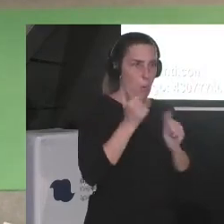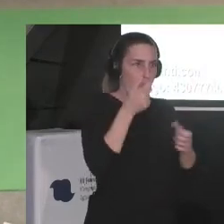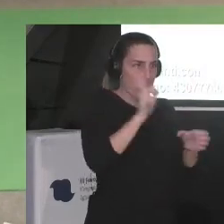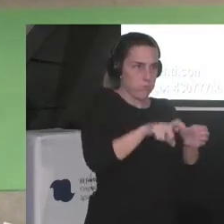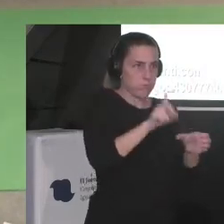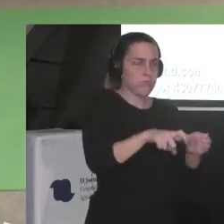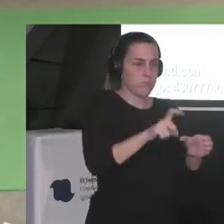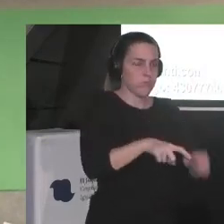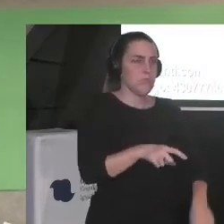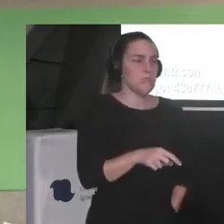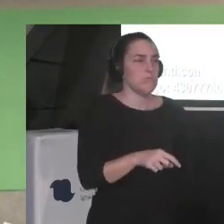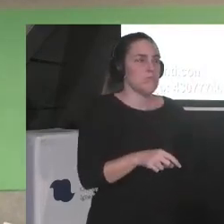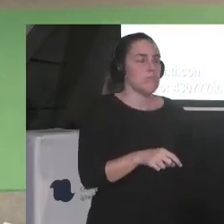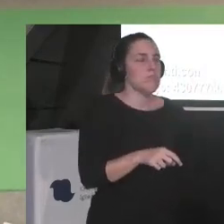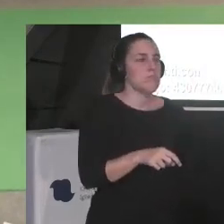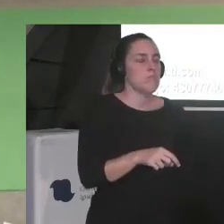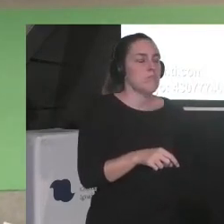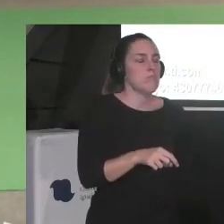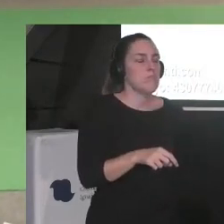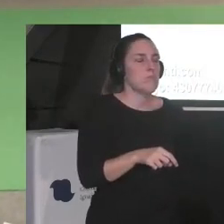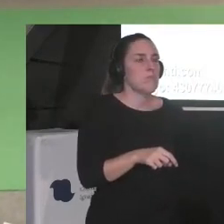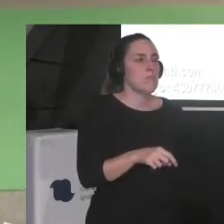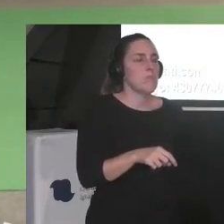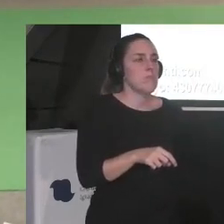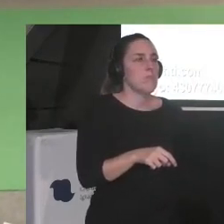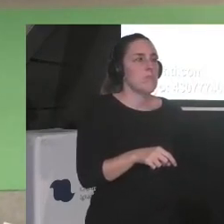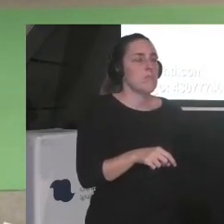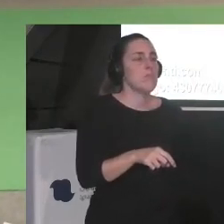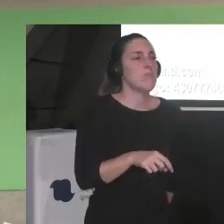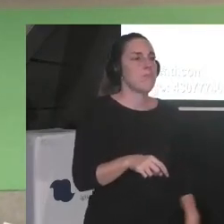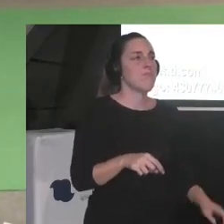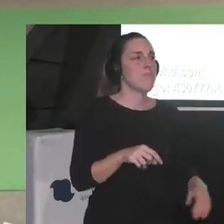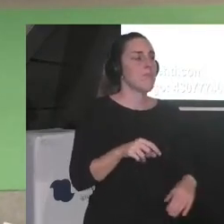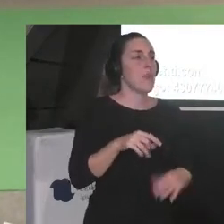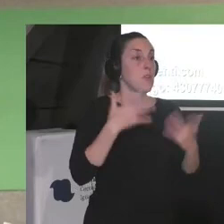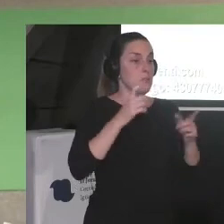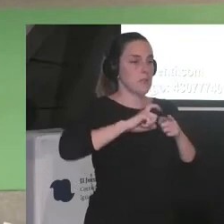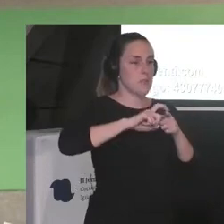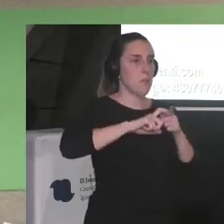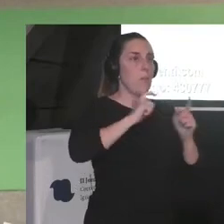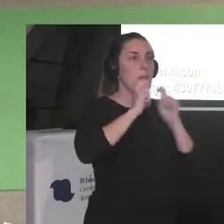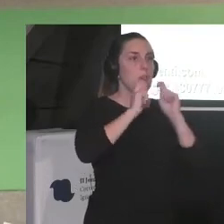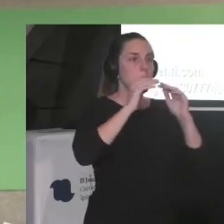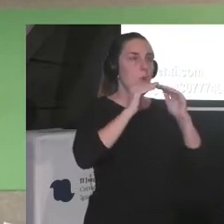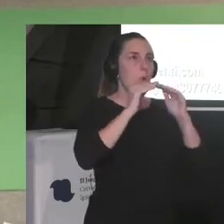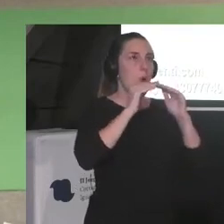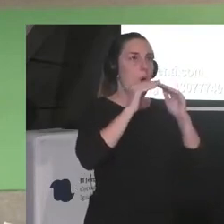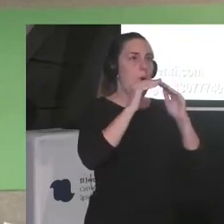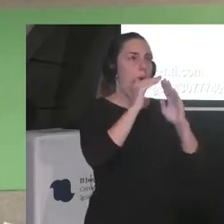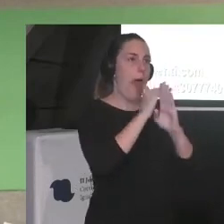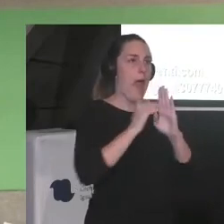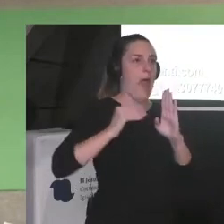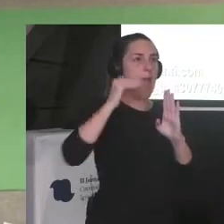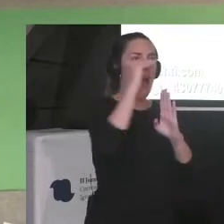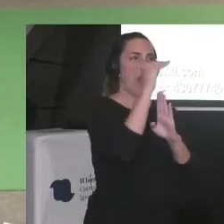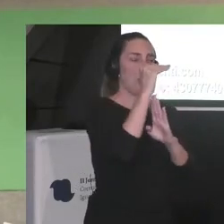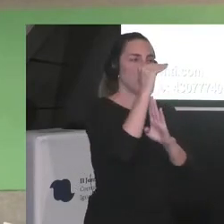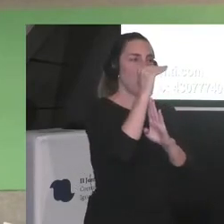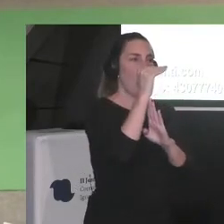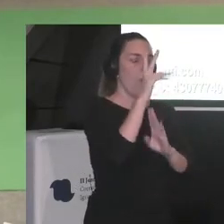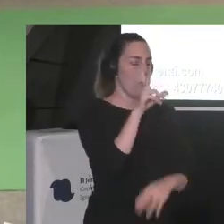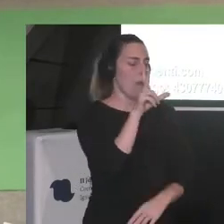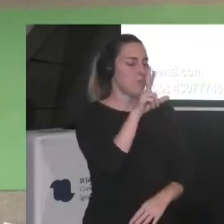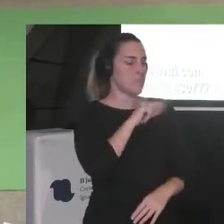y ahí ¿no? es decir el tipo de alto periodismo ¿no? que se produce se premia